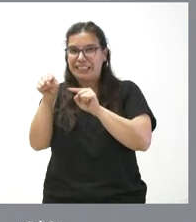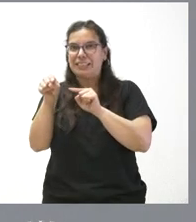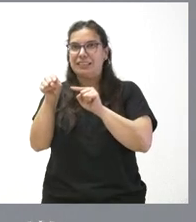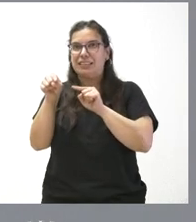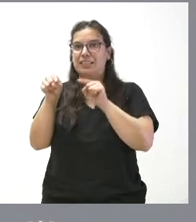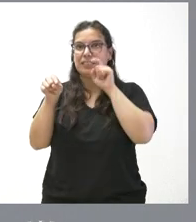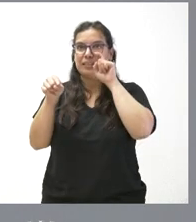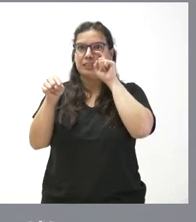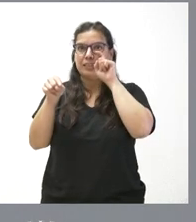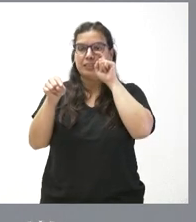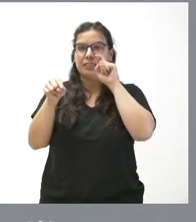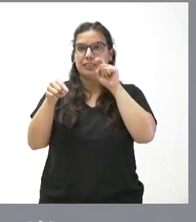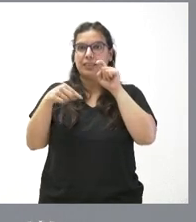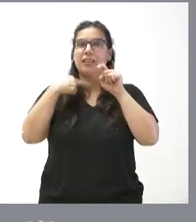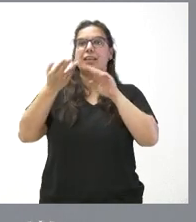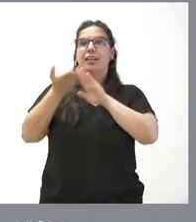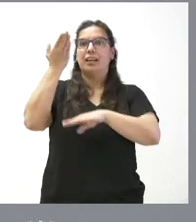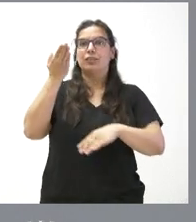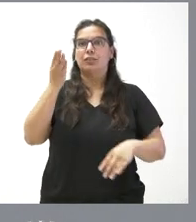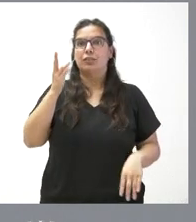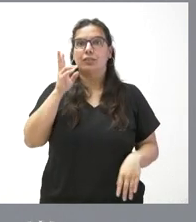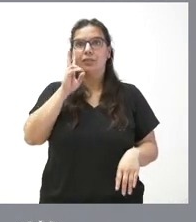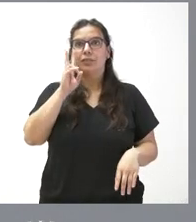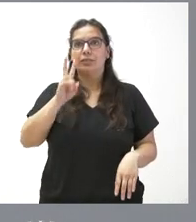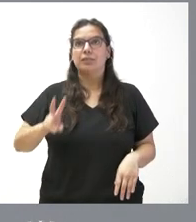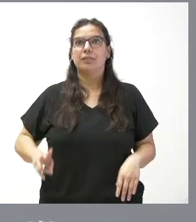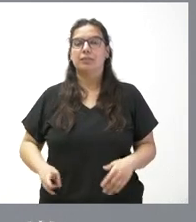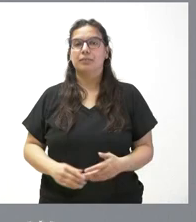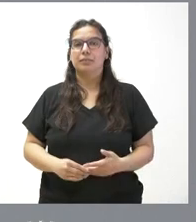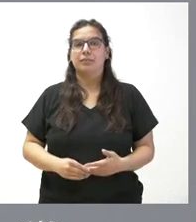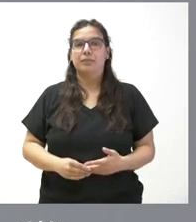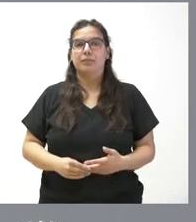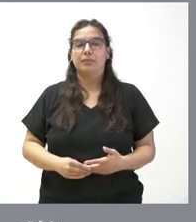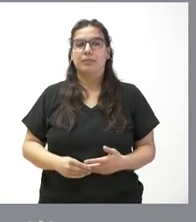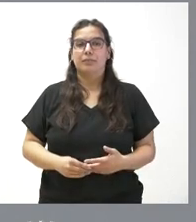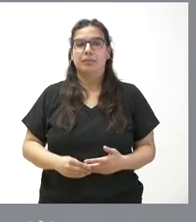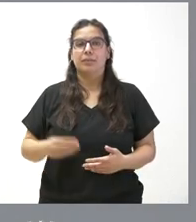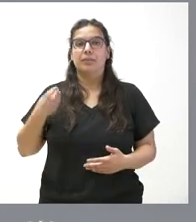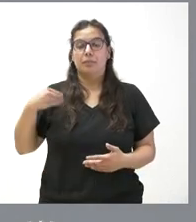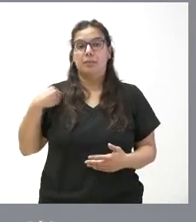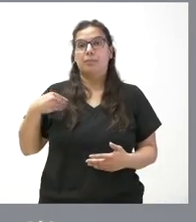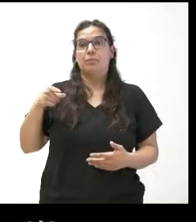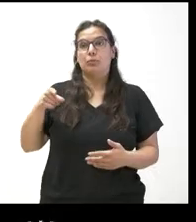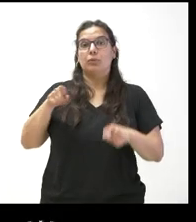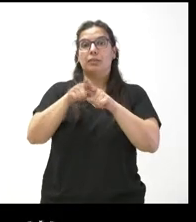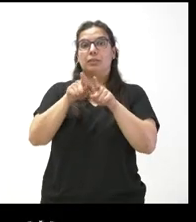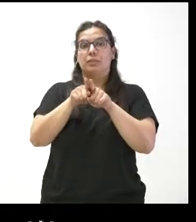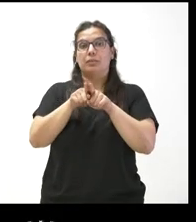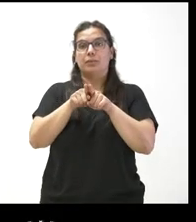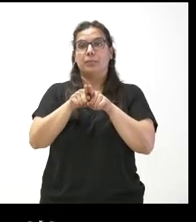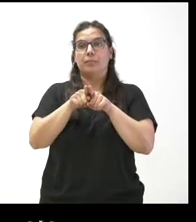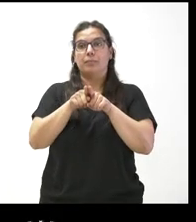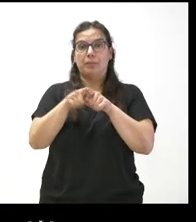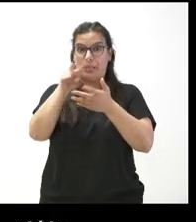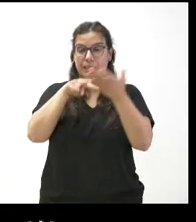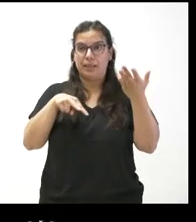No, lea en alto para que sus compañeros… Es que no leo el por tanto. No, el por tanto, la deducción que ha sacado, que por tanto yo deduzco, dijo usted. No, lea